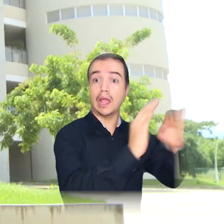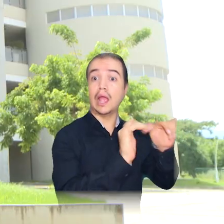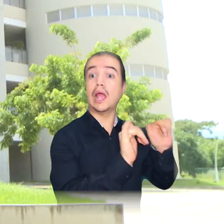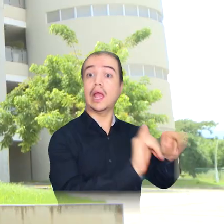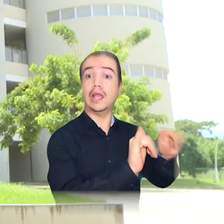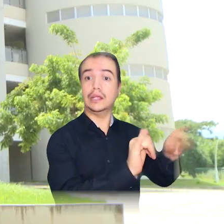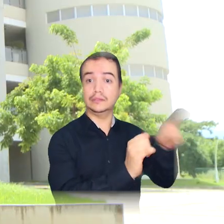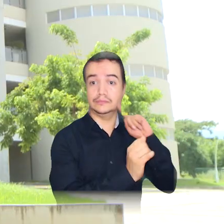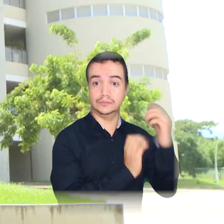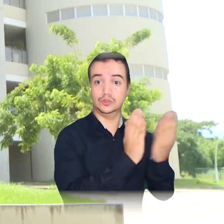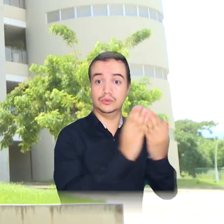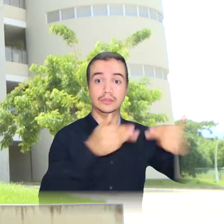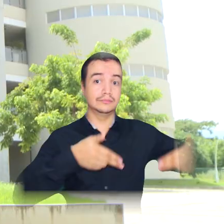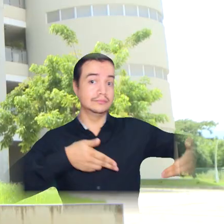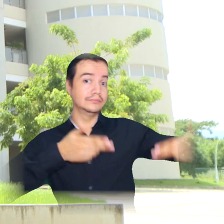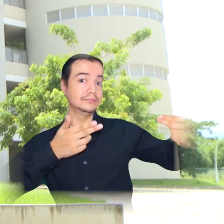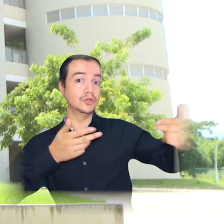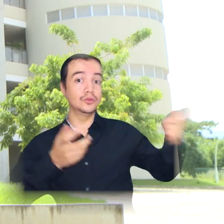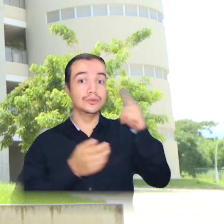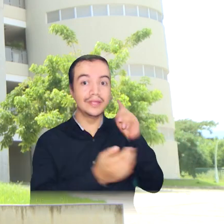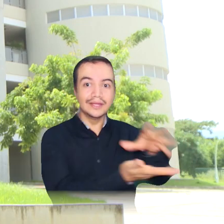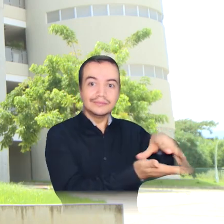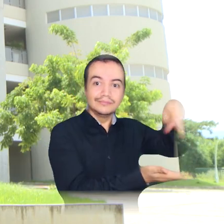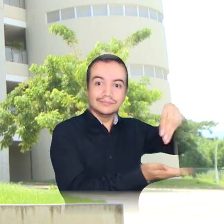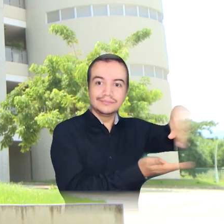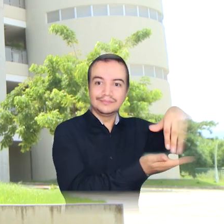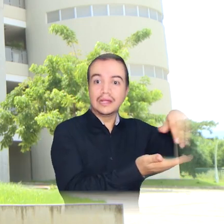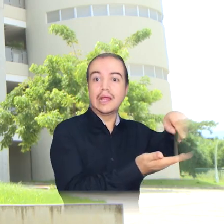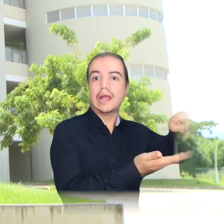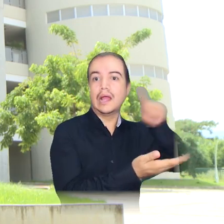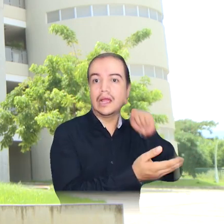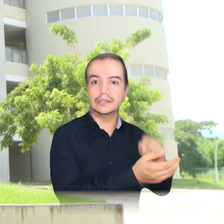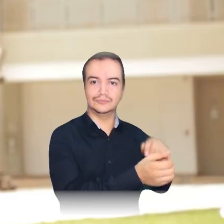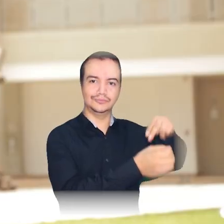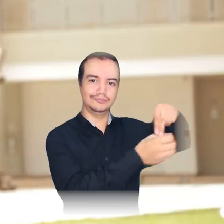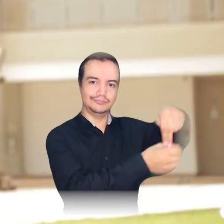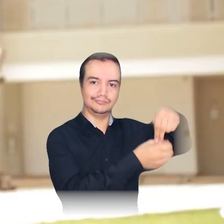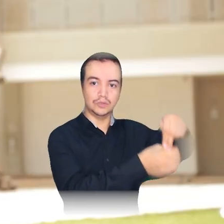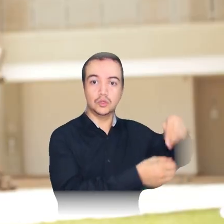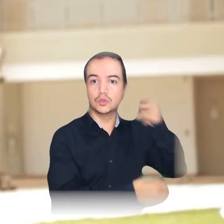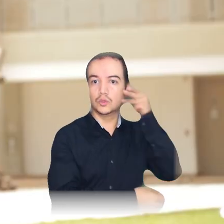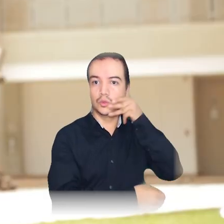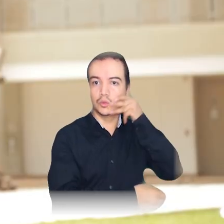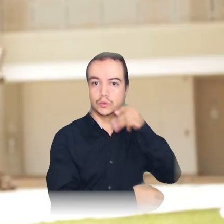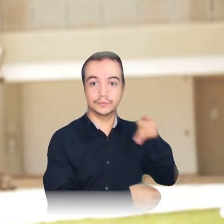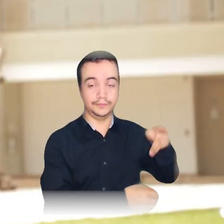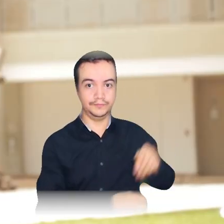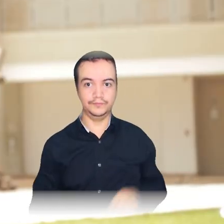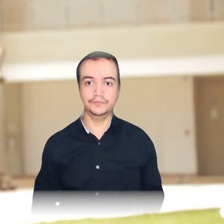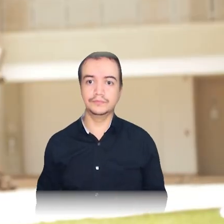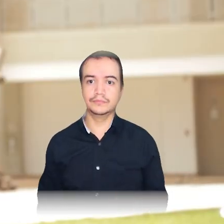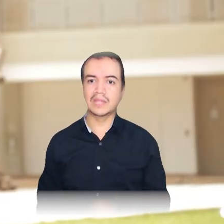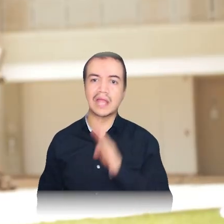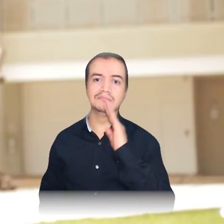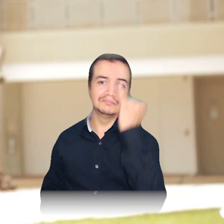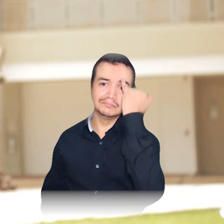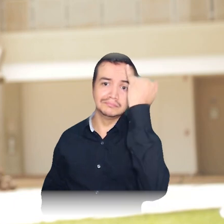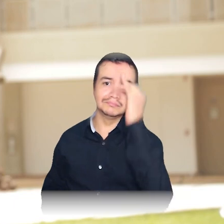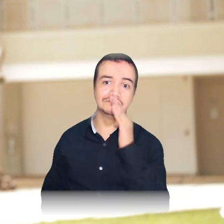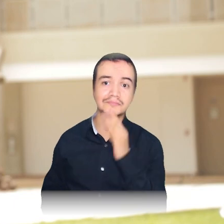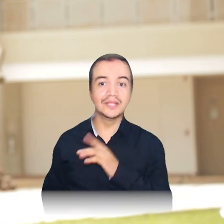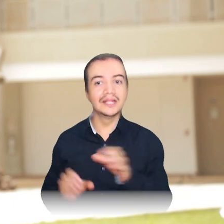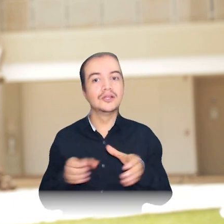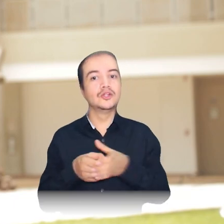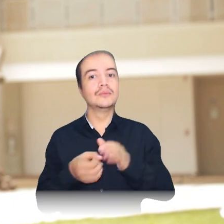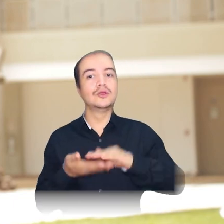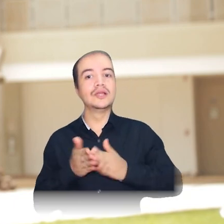desde este lugar ubicado en territorio del resguardo Kogi, Malayo, Aruaco. El proceso nació como una idea de la Asociación de Estudiantes